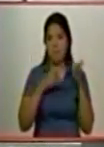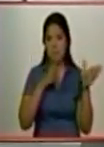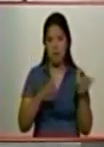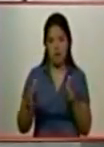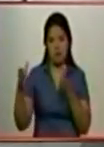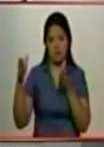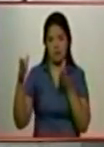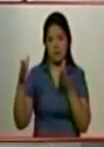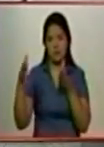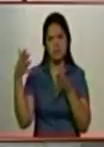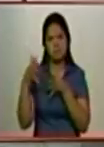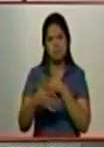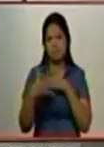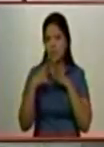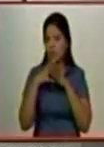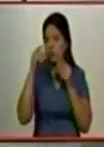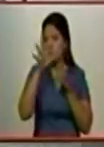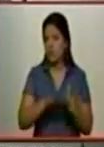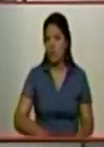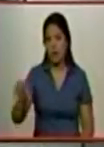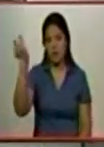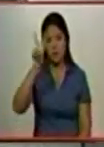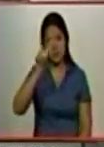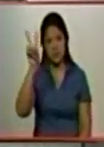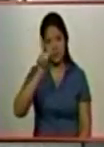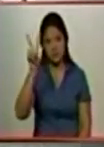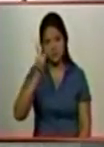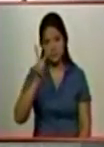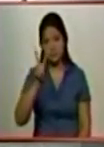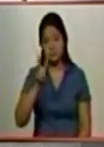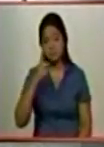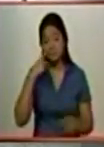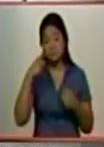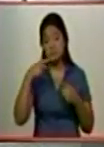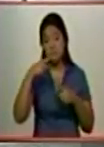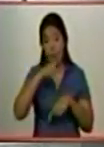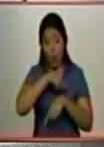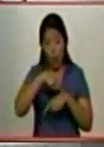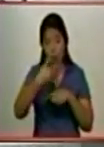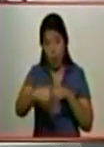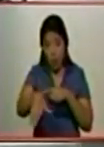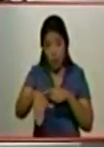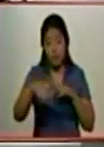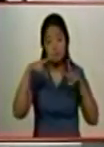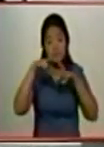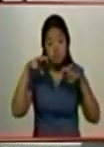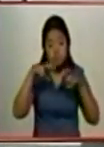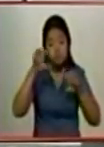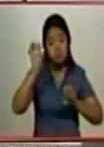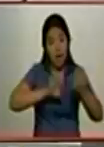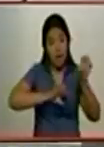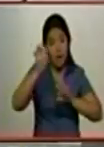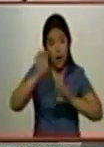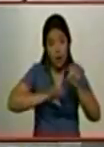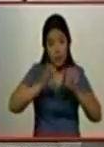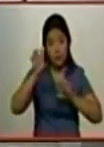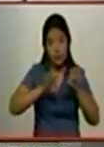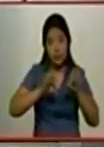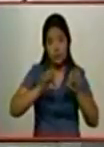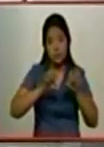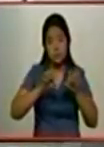a través de todo el territorio nacional. En las próximas horas se hará el análisis, la evaluación y la